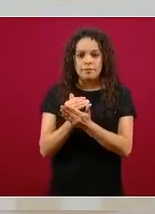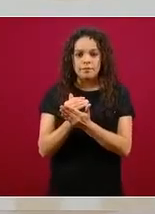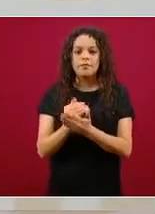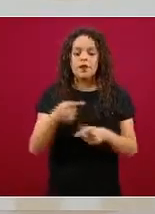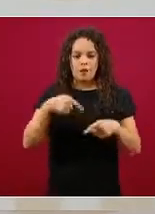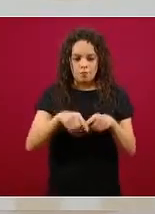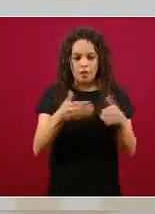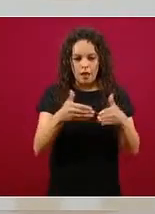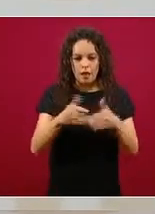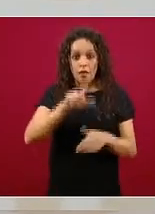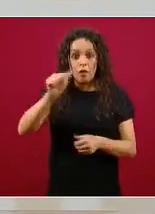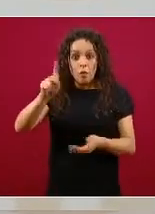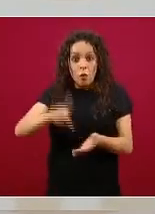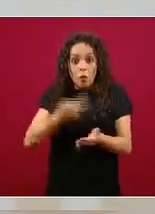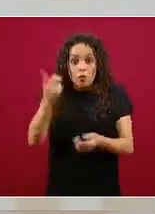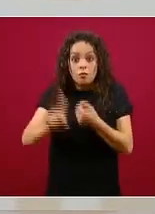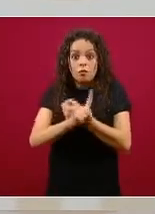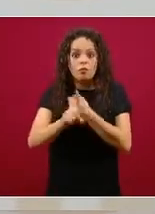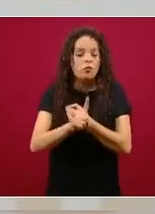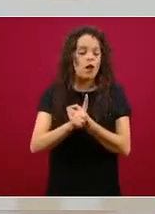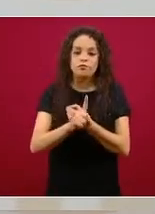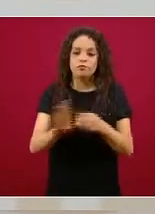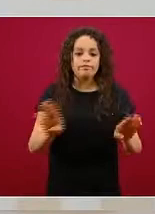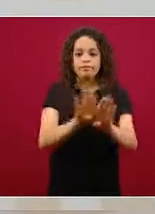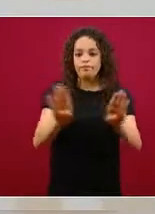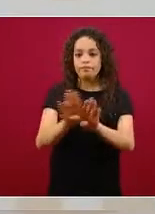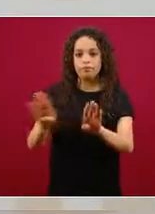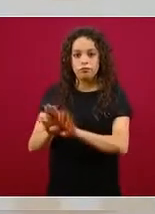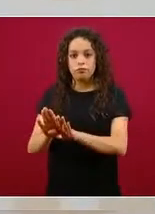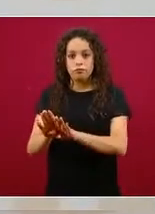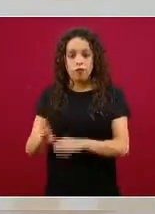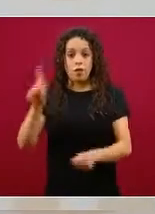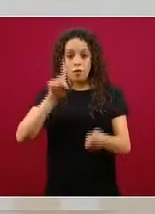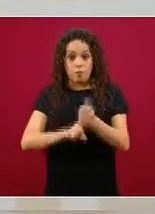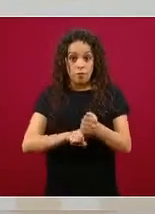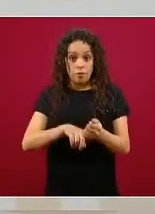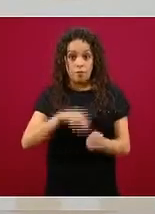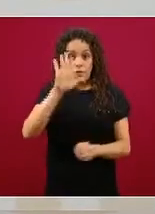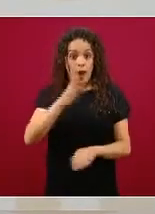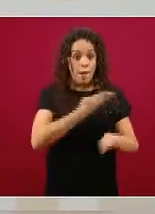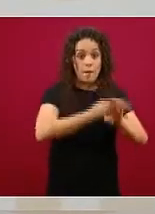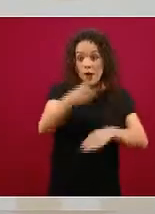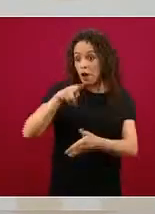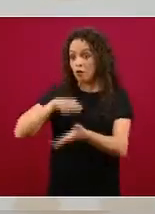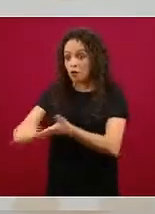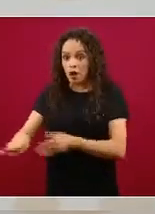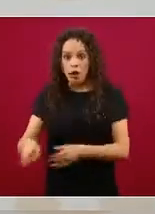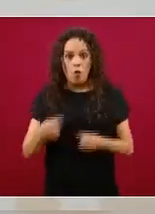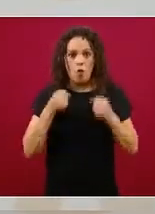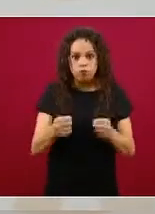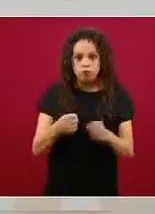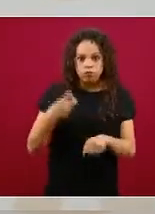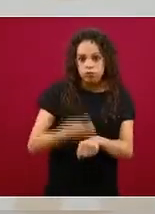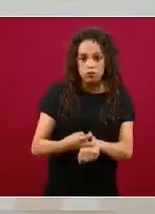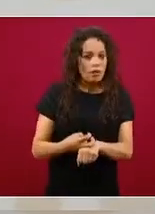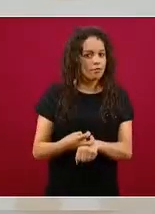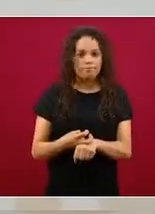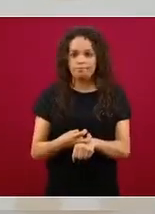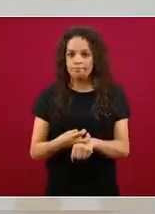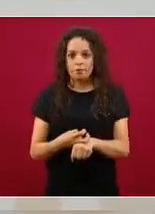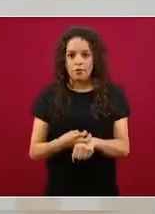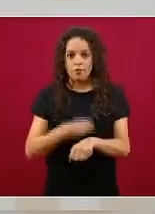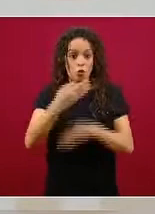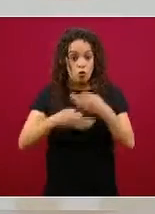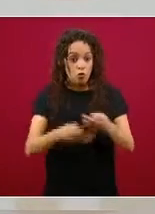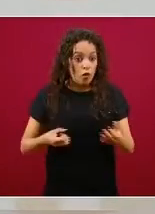no es blanco y negro no es tan simple como decir todos afuera o todos adentro no nuestra